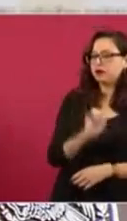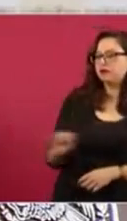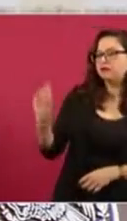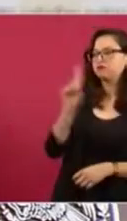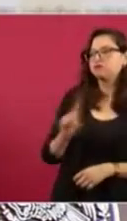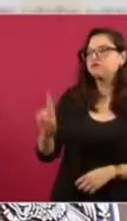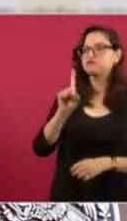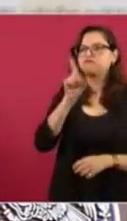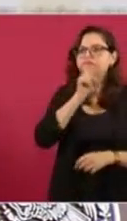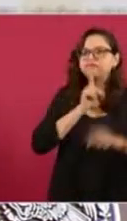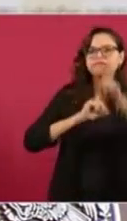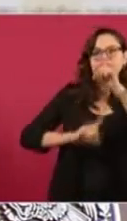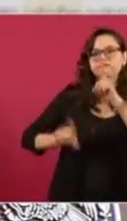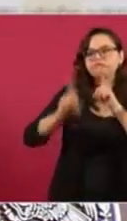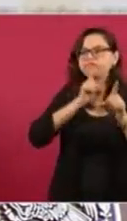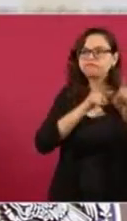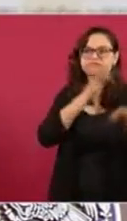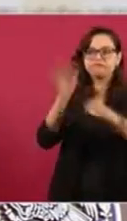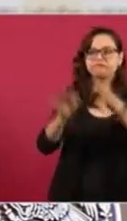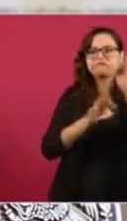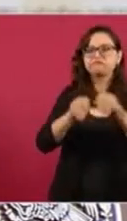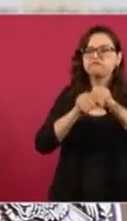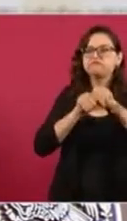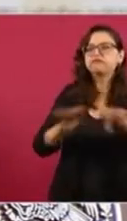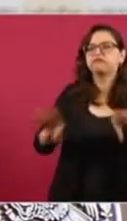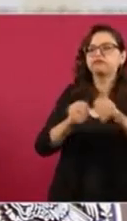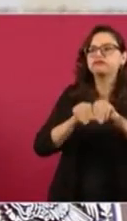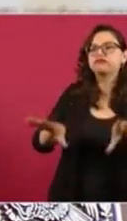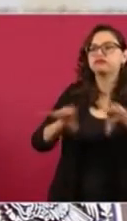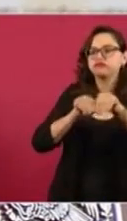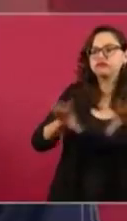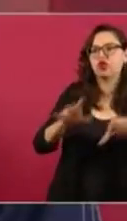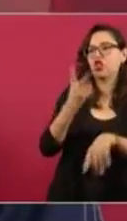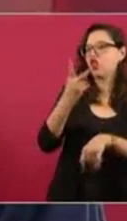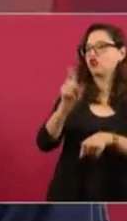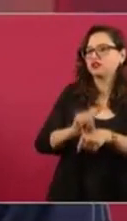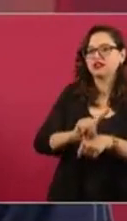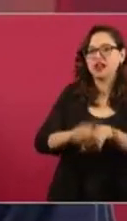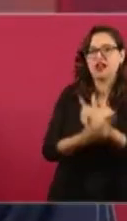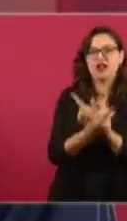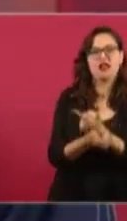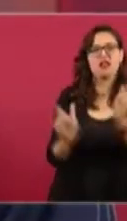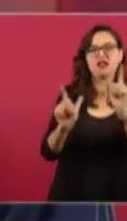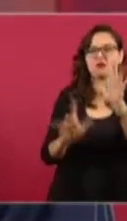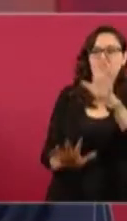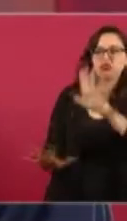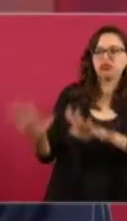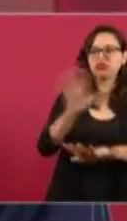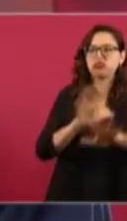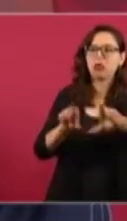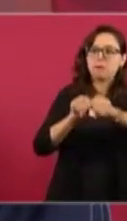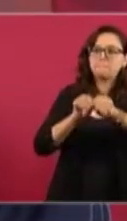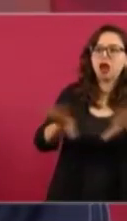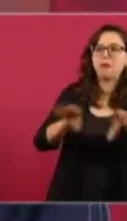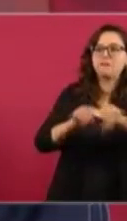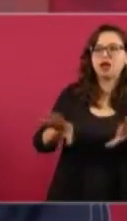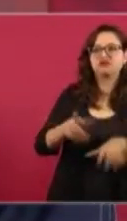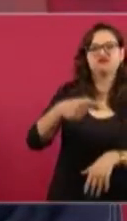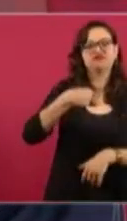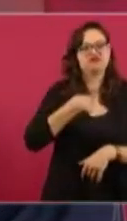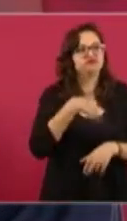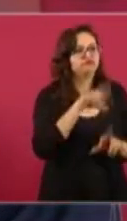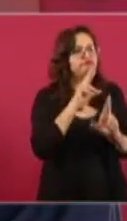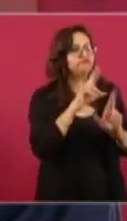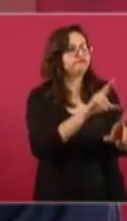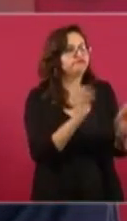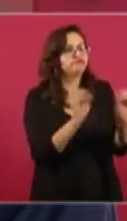manipular, distorsionar las cosas. Les